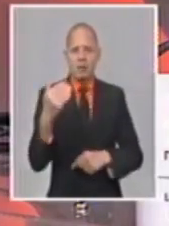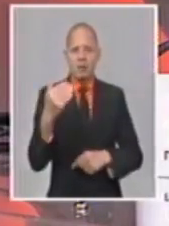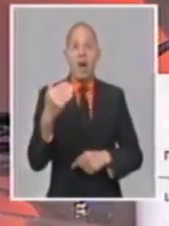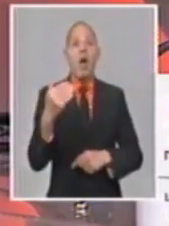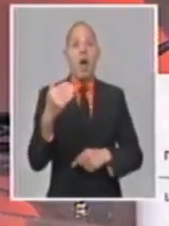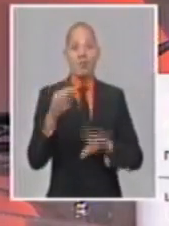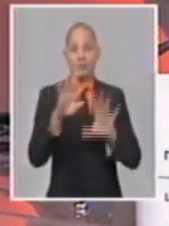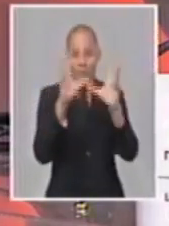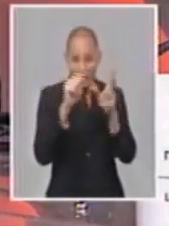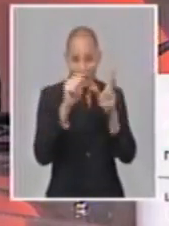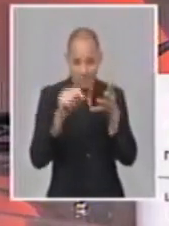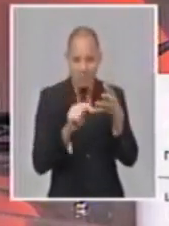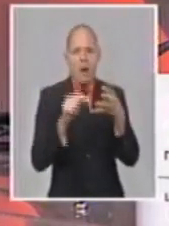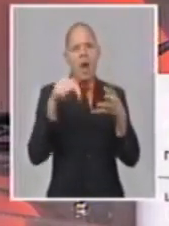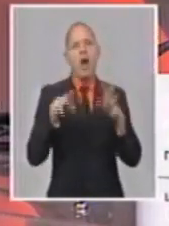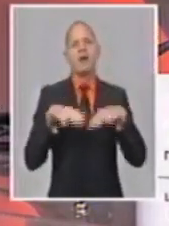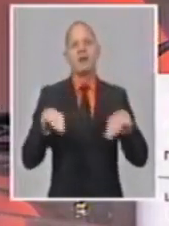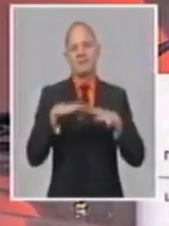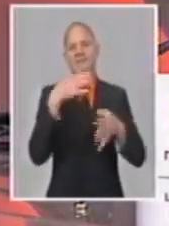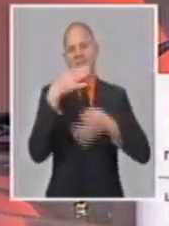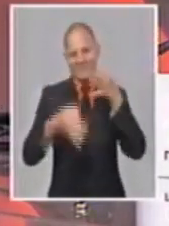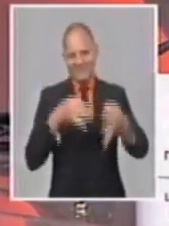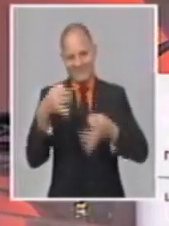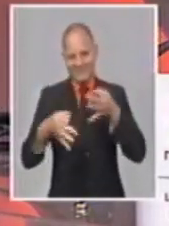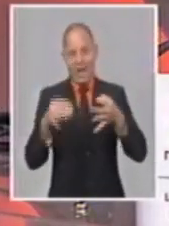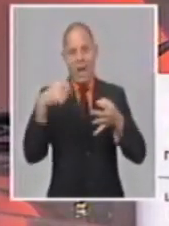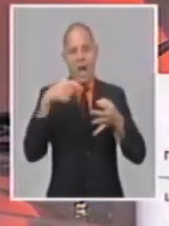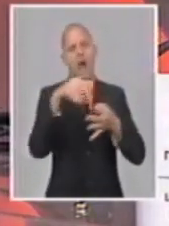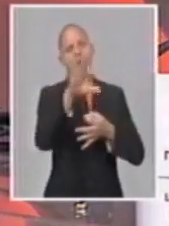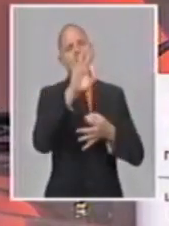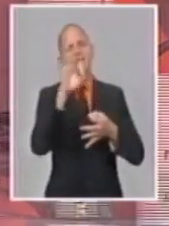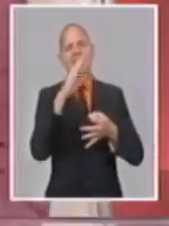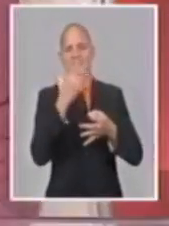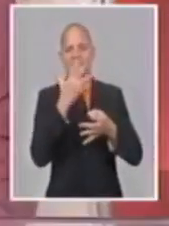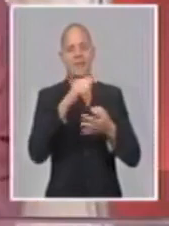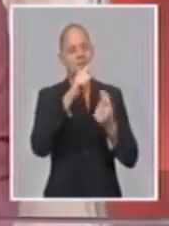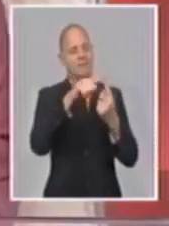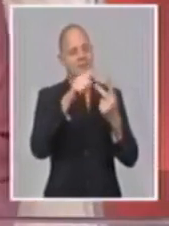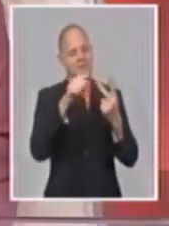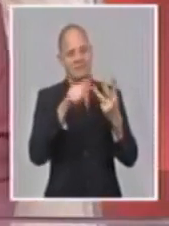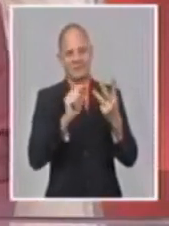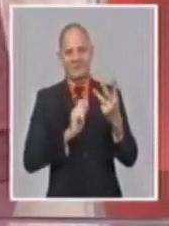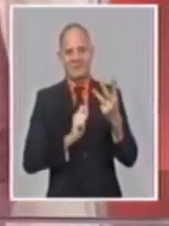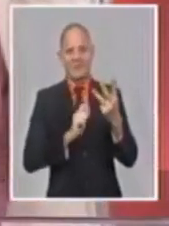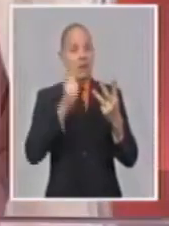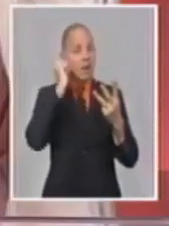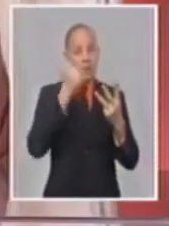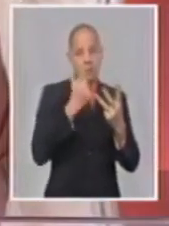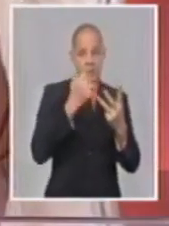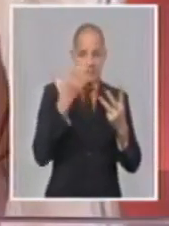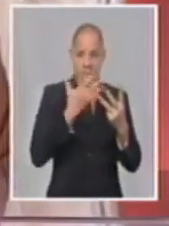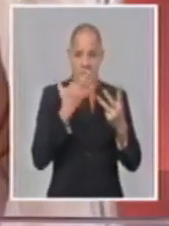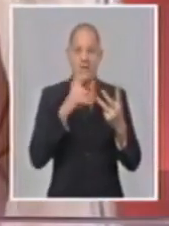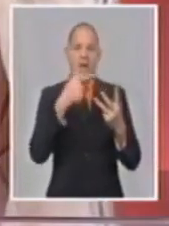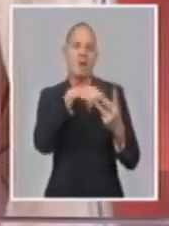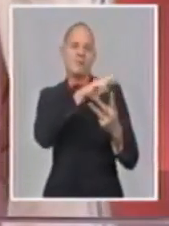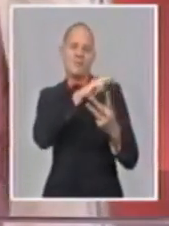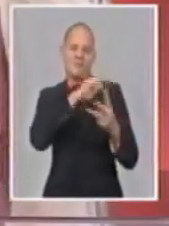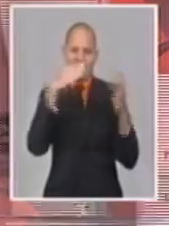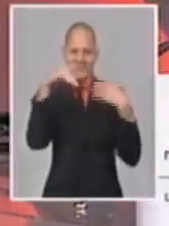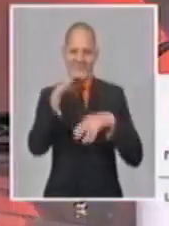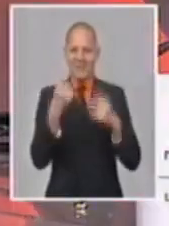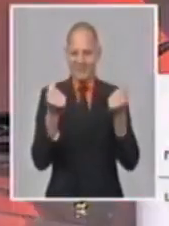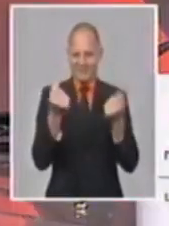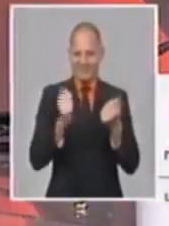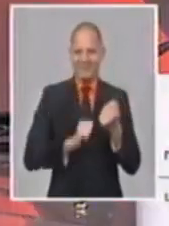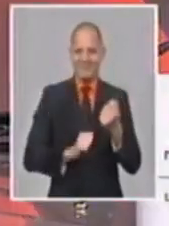hablando en nuestra mesa redonda de hoy, que tengo el placer de estar compartiendo con la compañera Maisie Bolaño-Weiss, ministra de Finanzas y Precios de